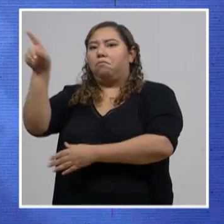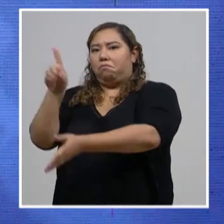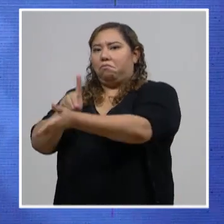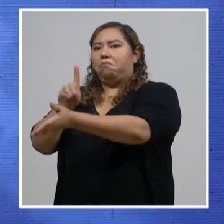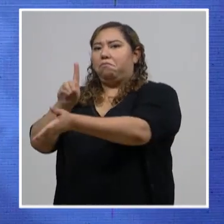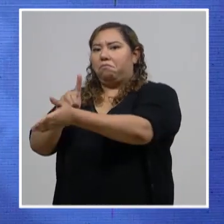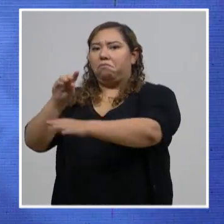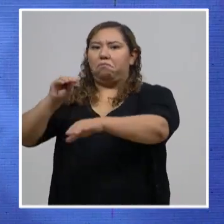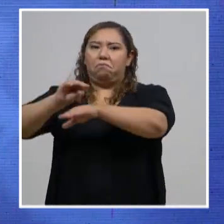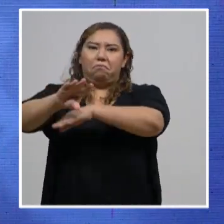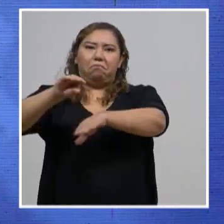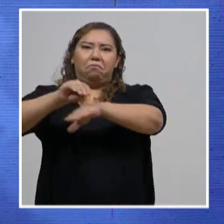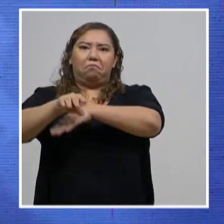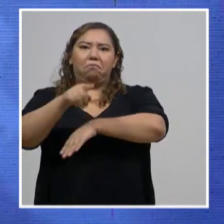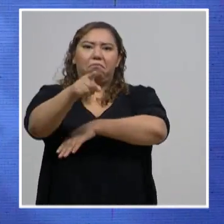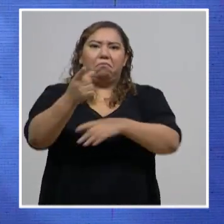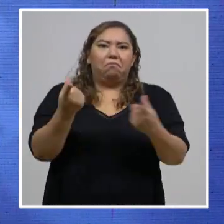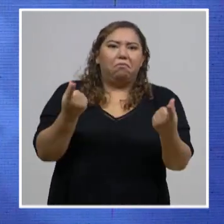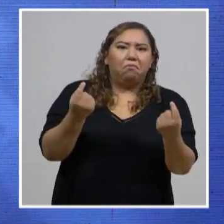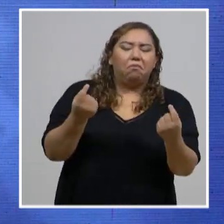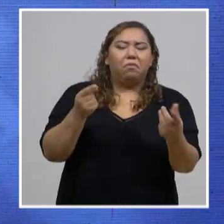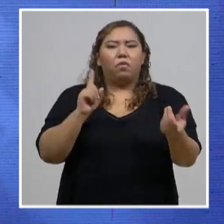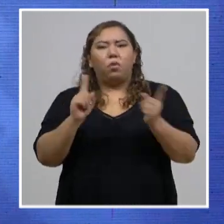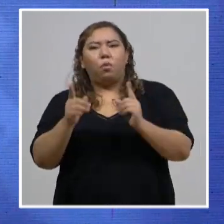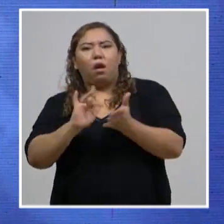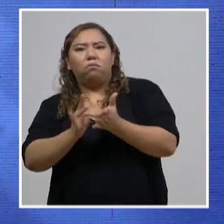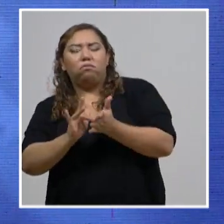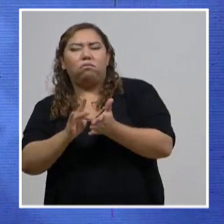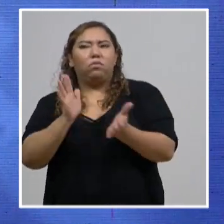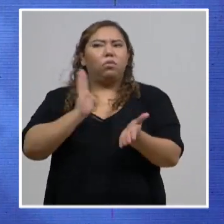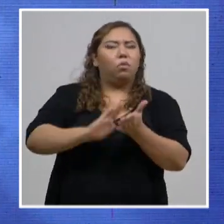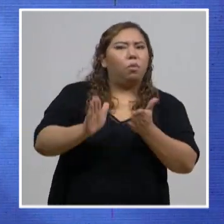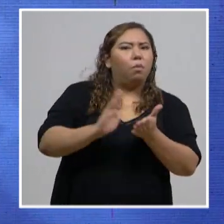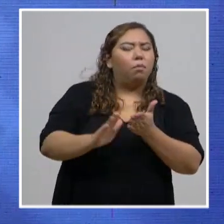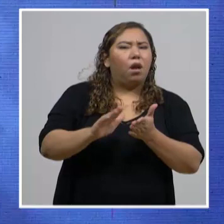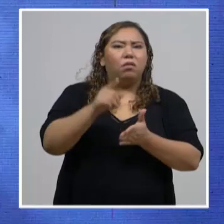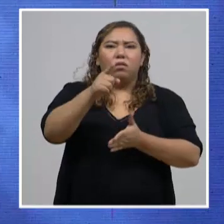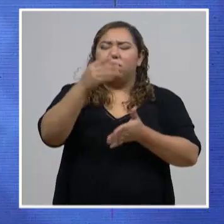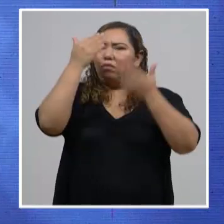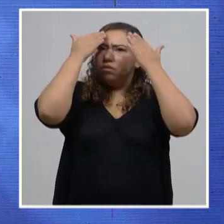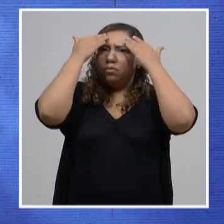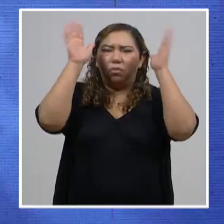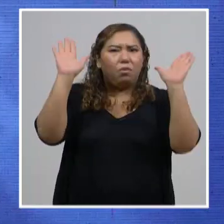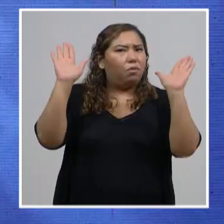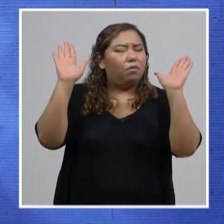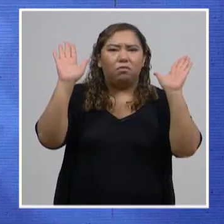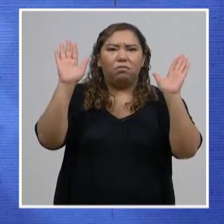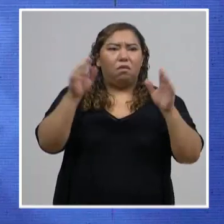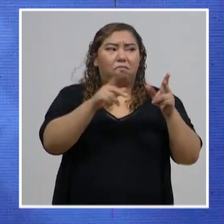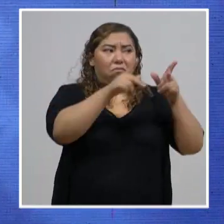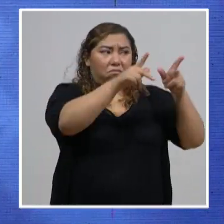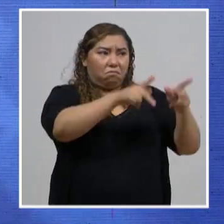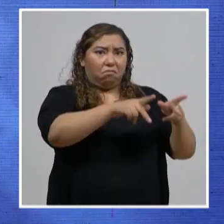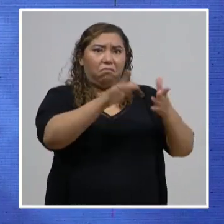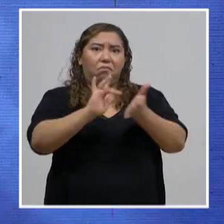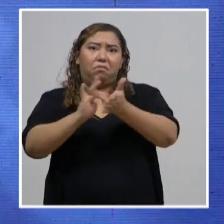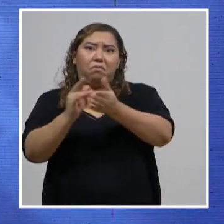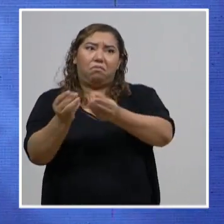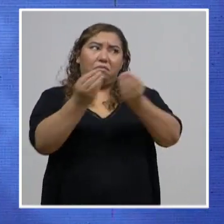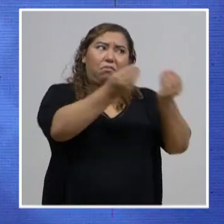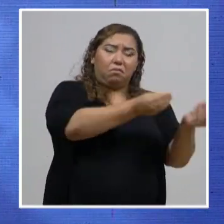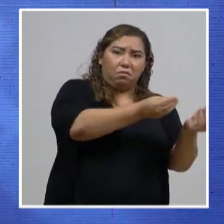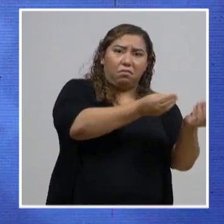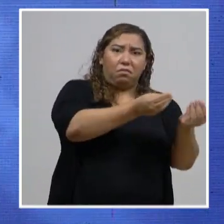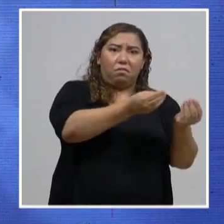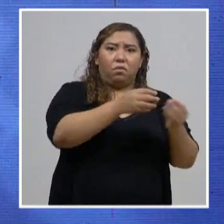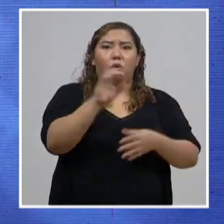y le orientará sobre qué hacer en caso de que usted no sepa si necesita dar un medicamento o necesita trasladar a su